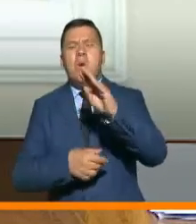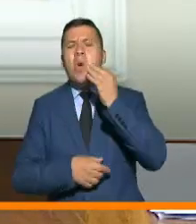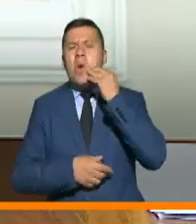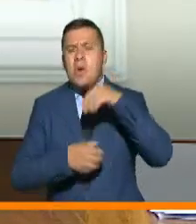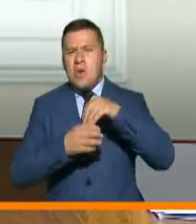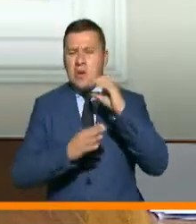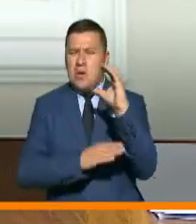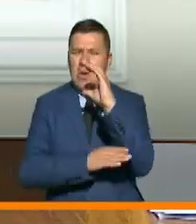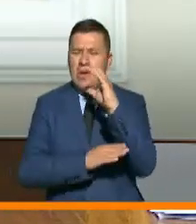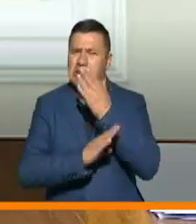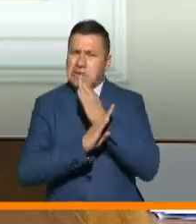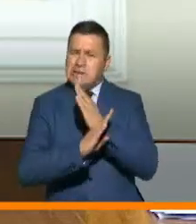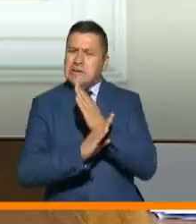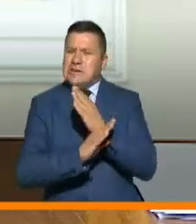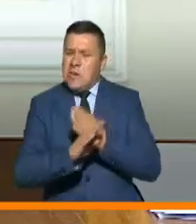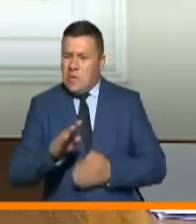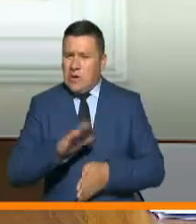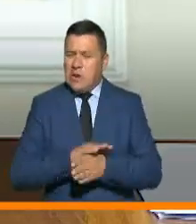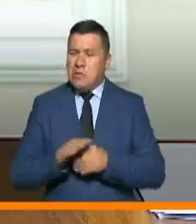preventivas. Los seguiremos invitando a Prevención y Acción.